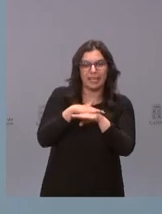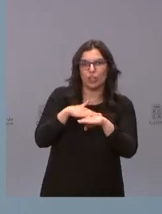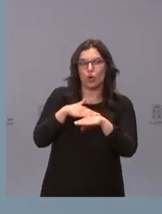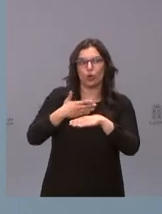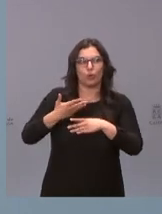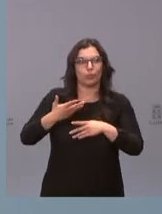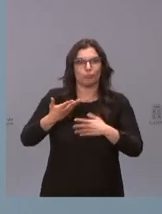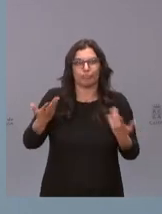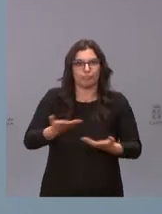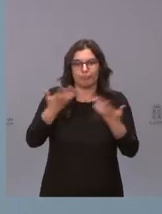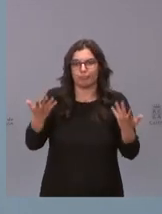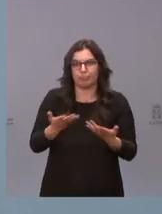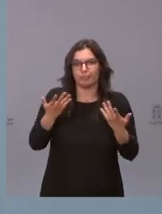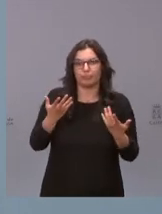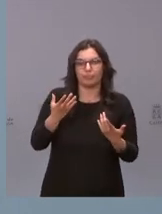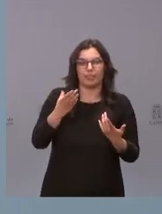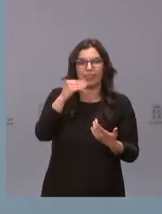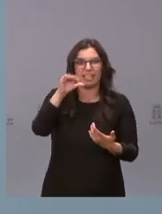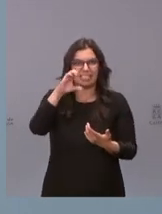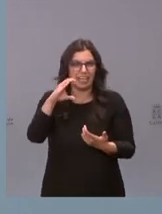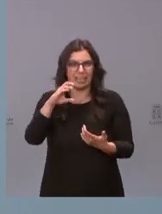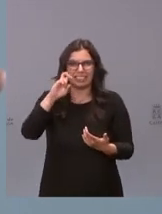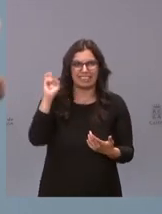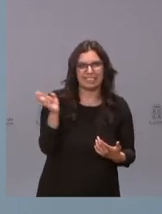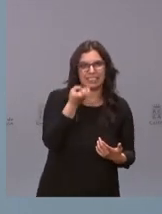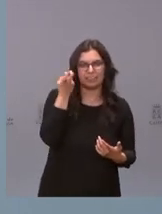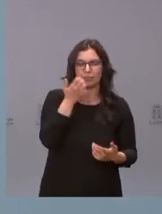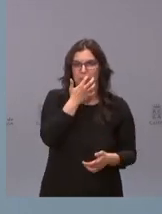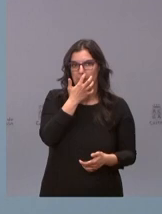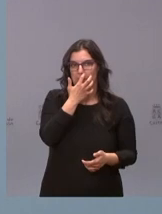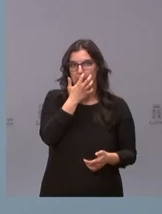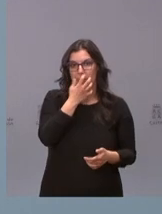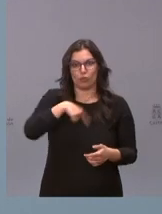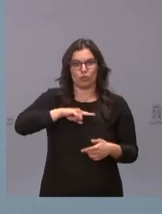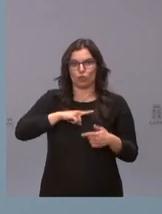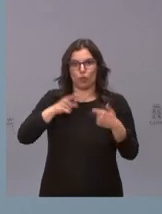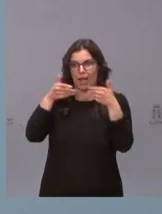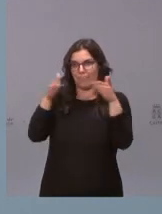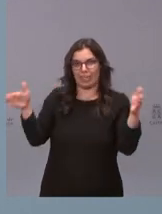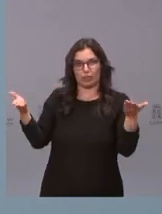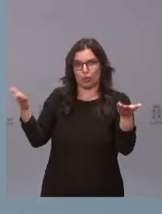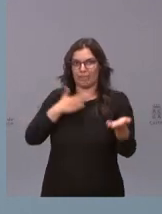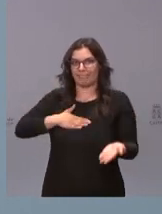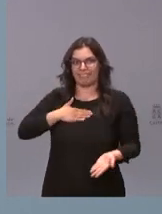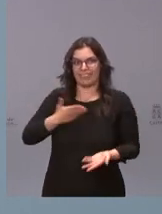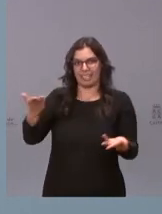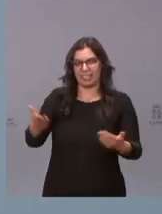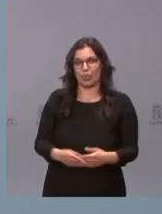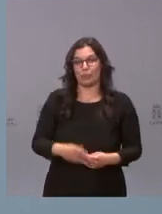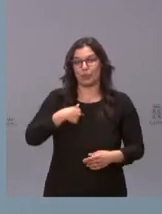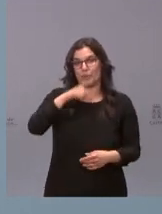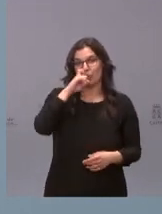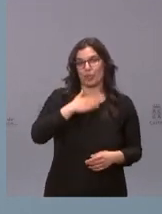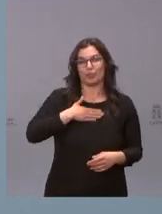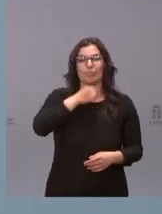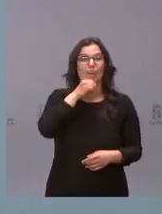gobierno el CSIC es decir nosotros estamos con los brazos abiertos yo recuerdo mi abuela que